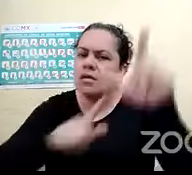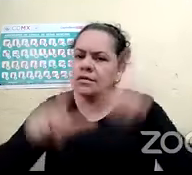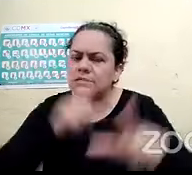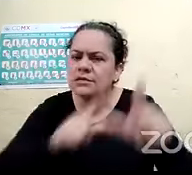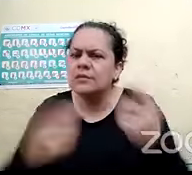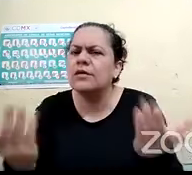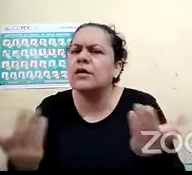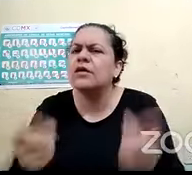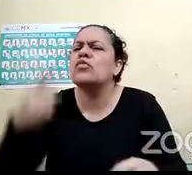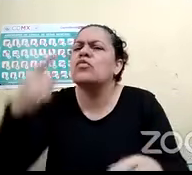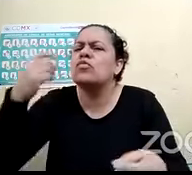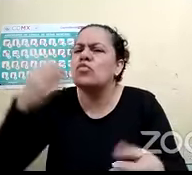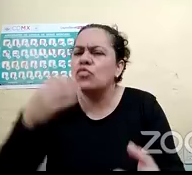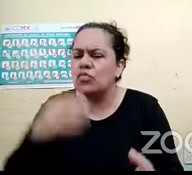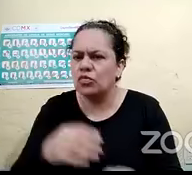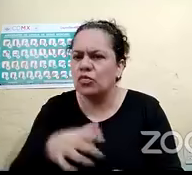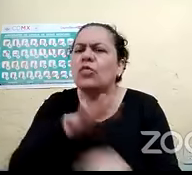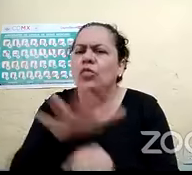sordociega profunda?